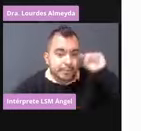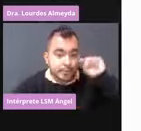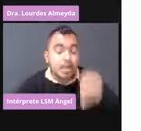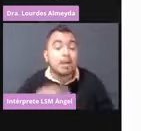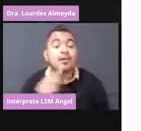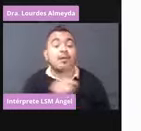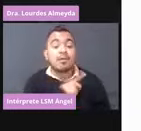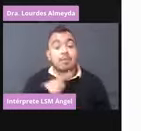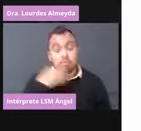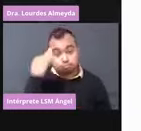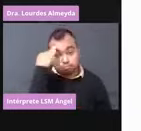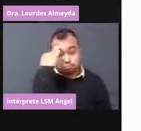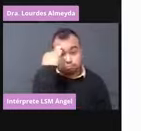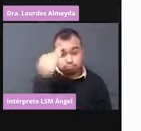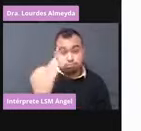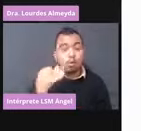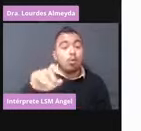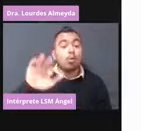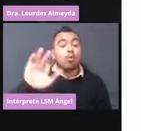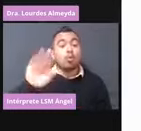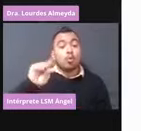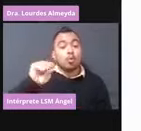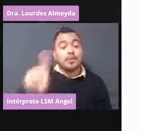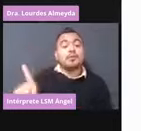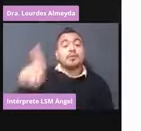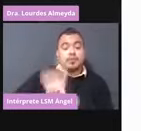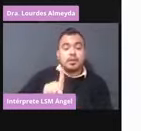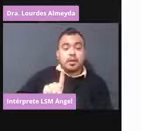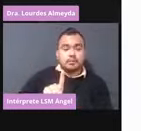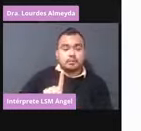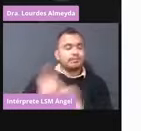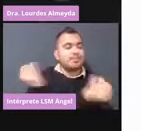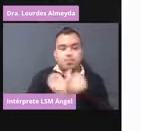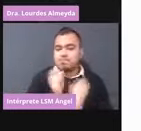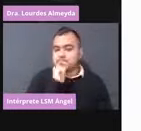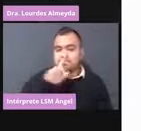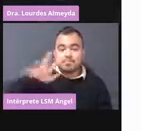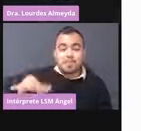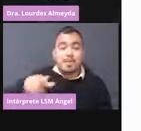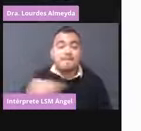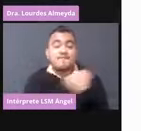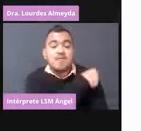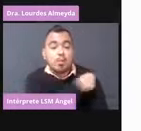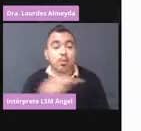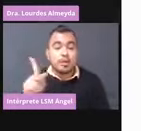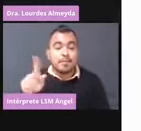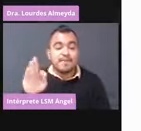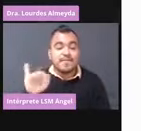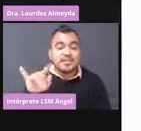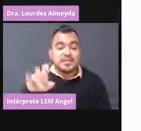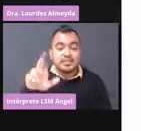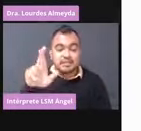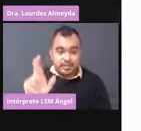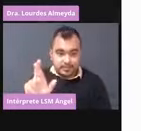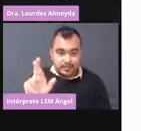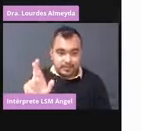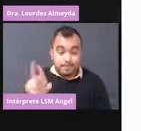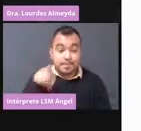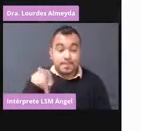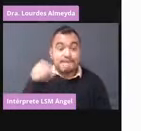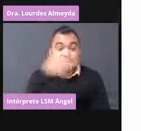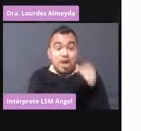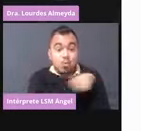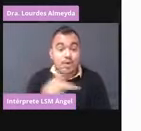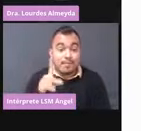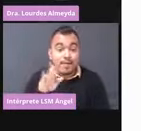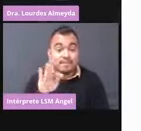días igualito que en la vacuna de Pfizer. La vacuna de Pfizer está contraindicada en